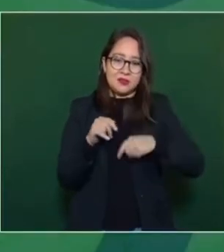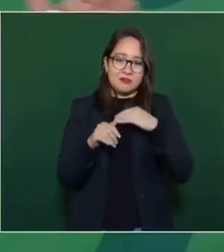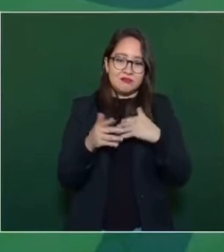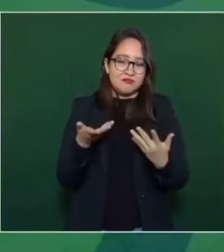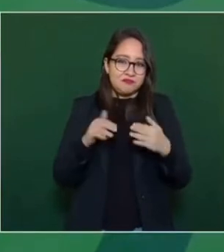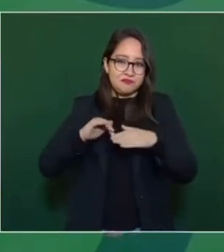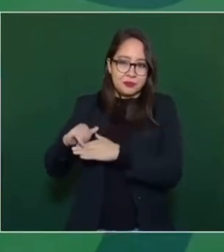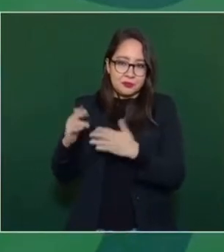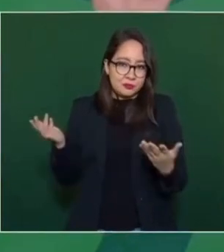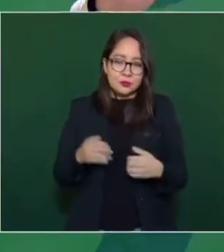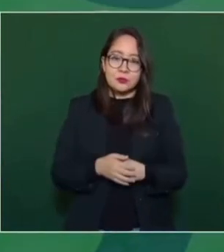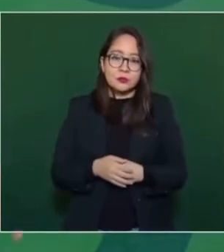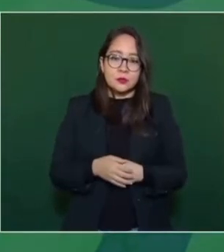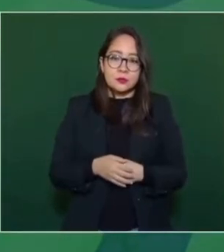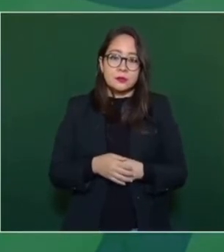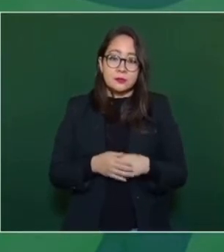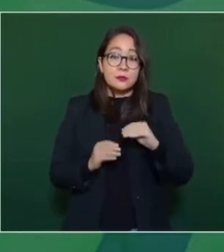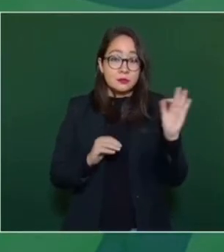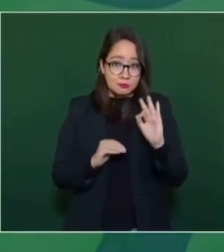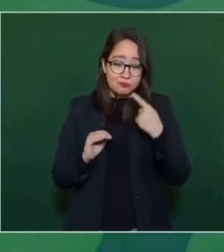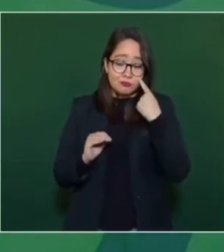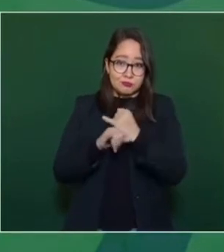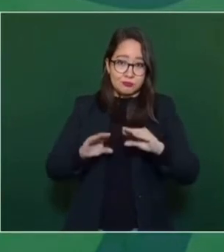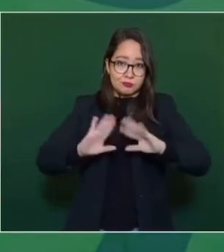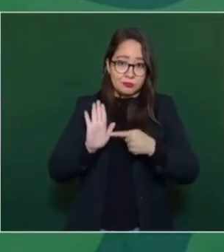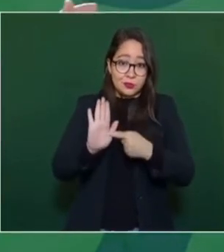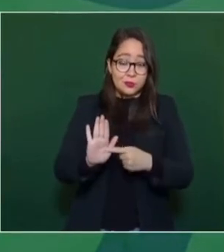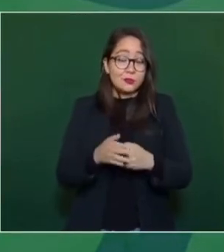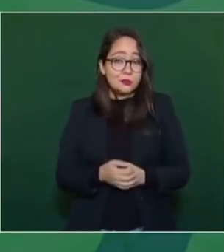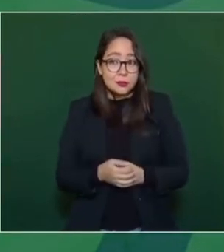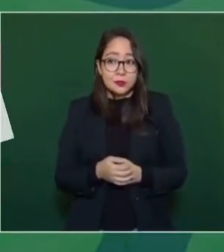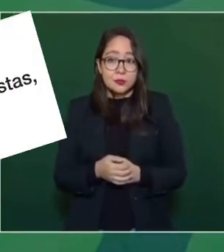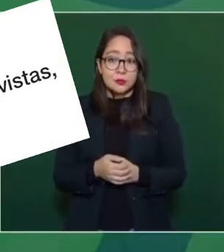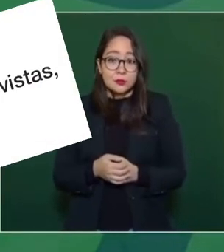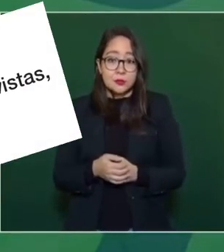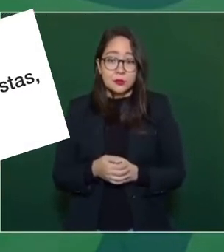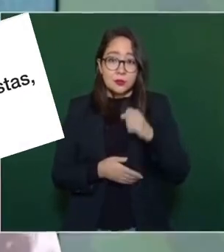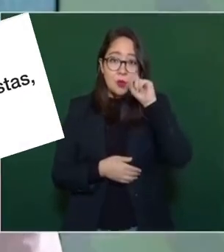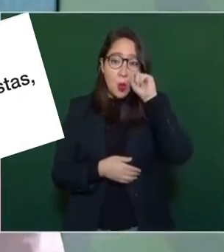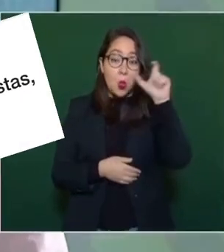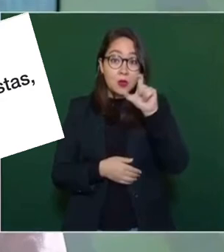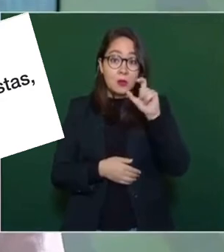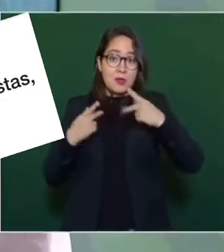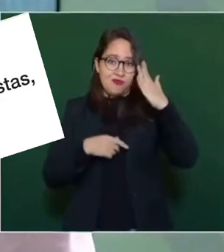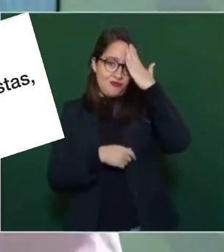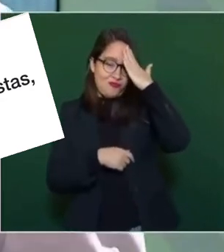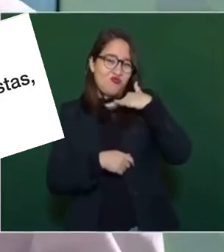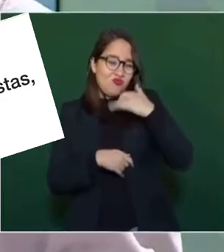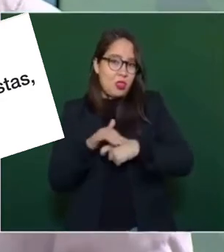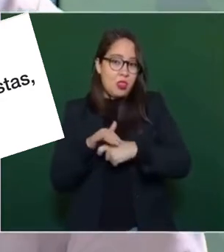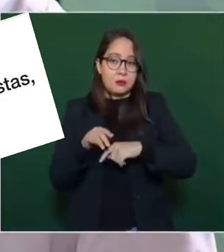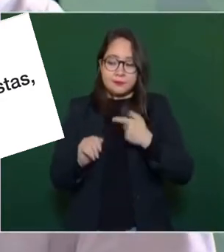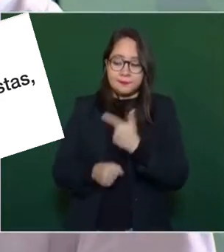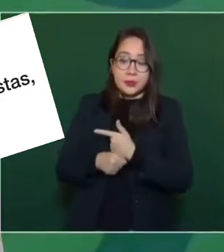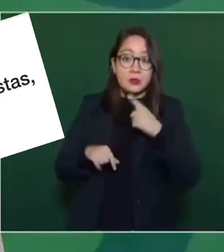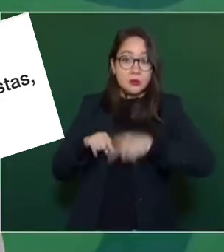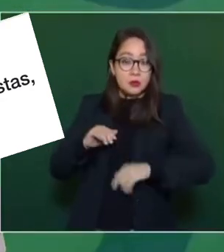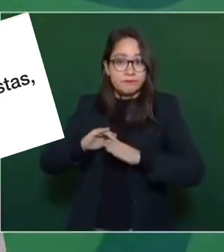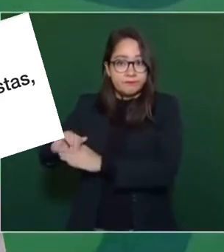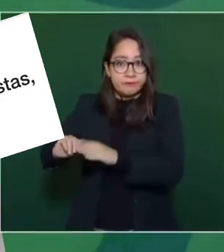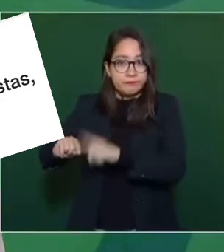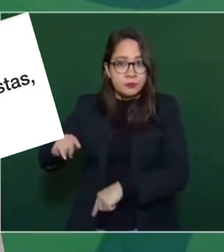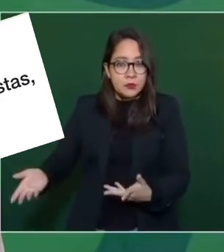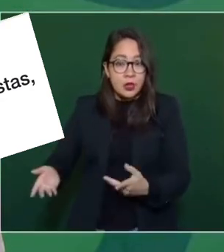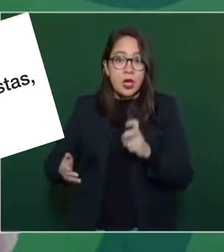puede hasta probar con datos. Yo tengo otros A partir de que se removió al fiscal, bajaron los